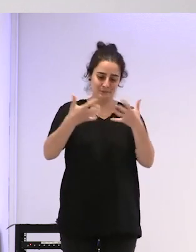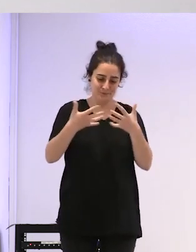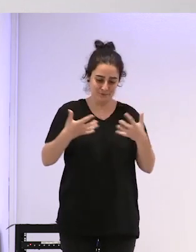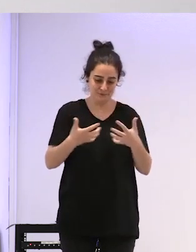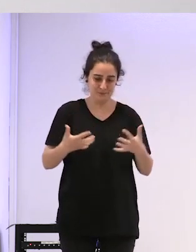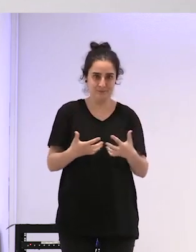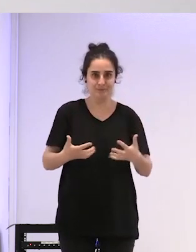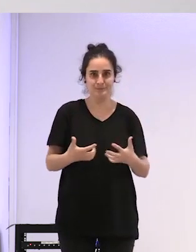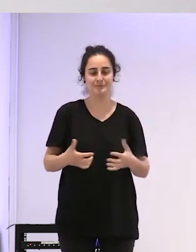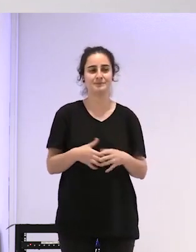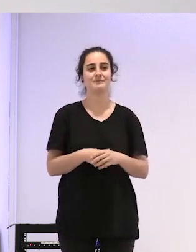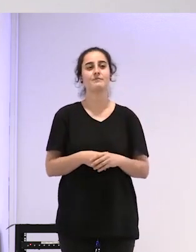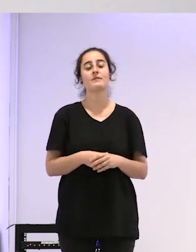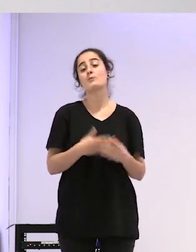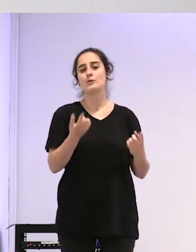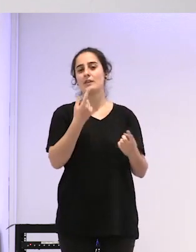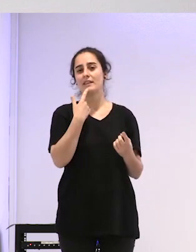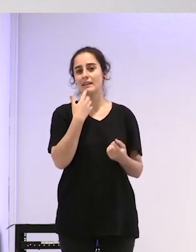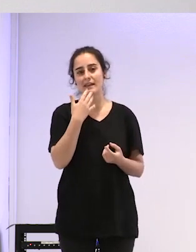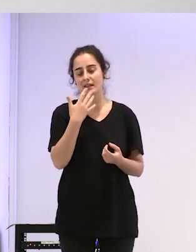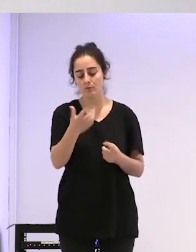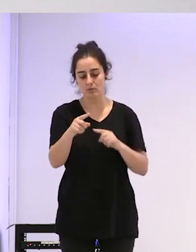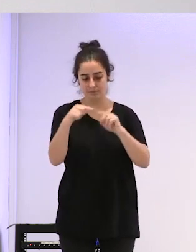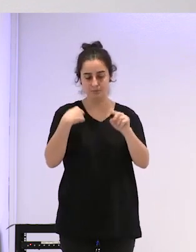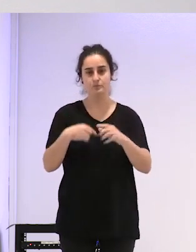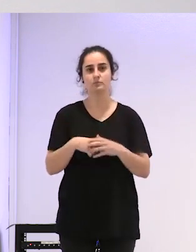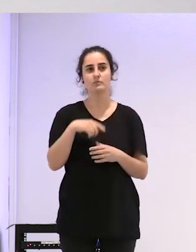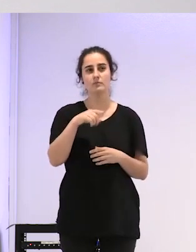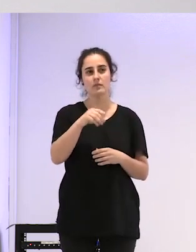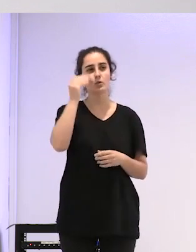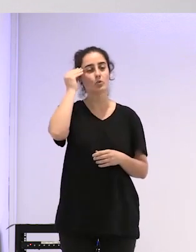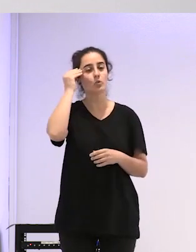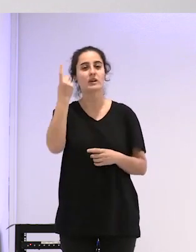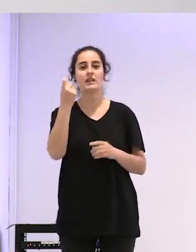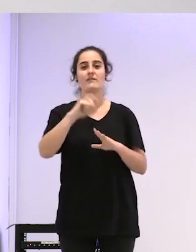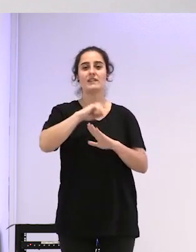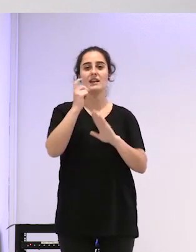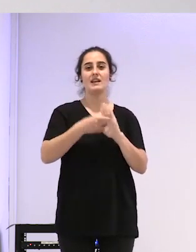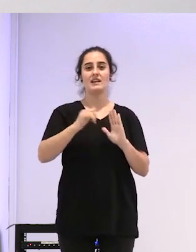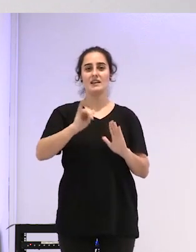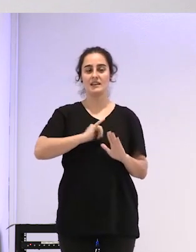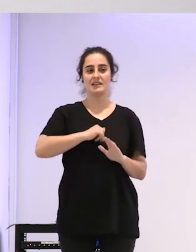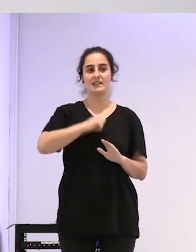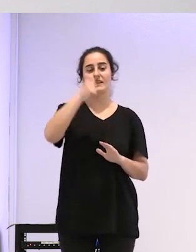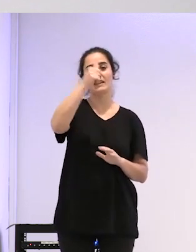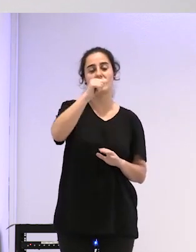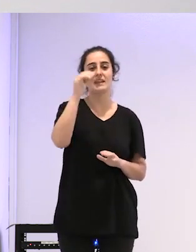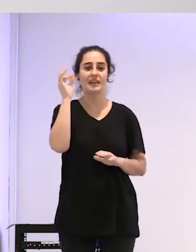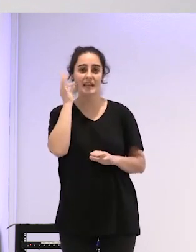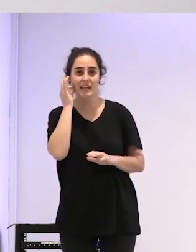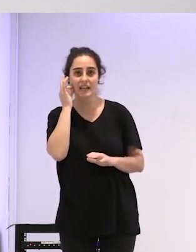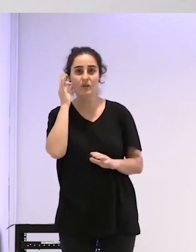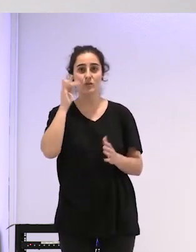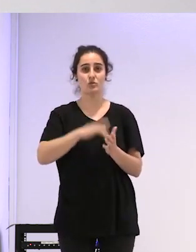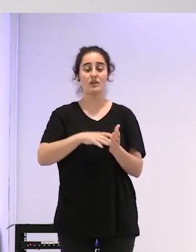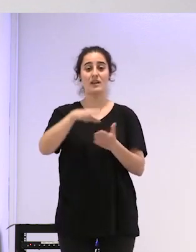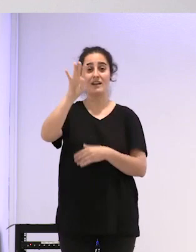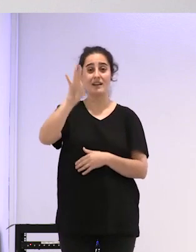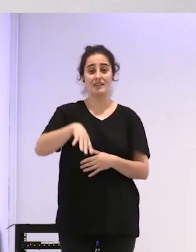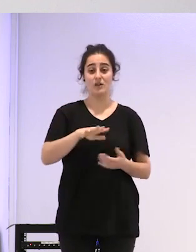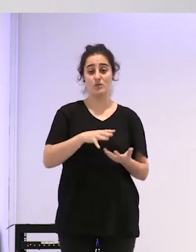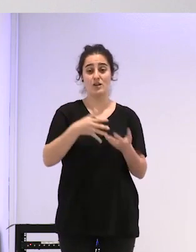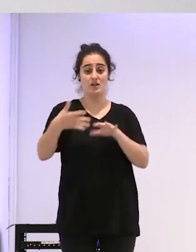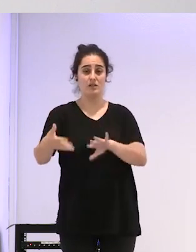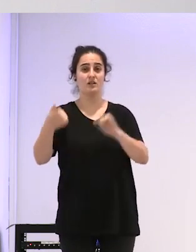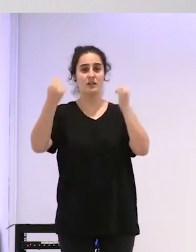bueno que no por ejemplo dice ¿crees que es necesario una ley de identidad de género y que se puso en Cataluña a nivel práctico en la vida de las